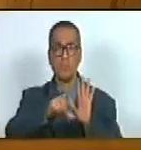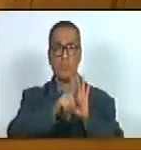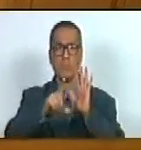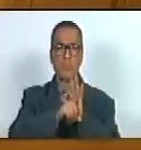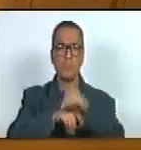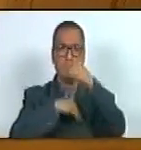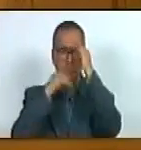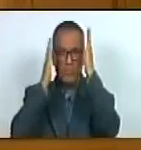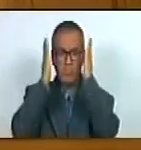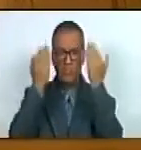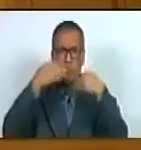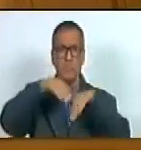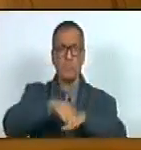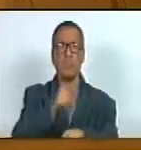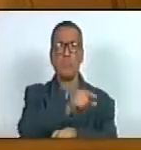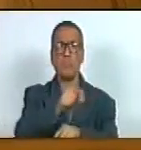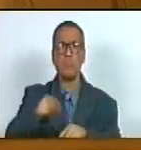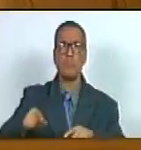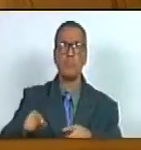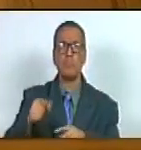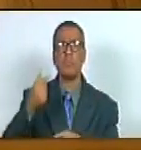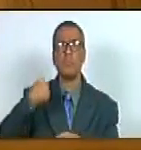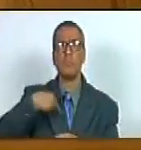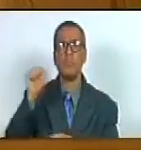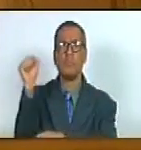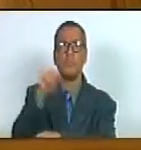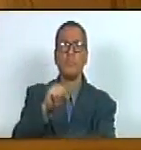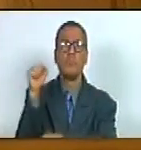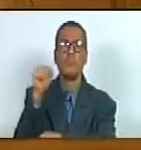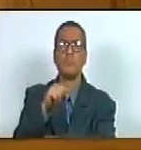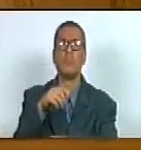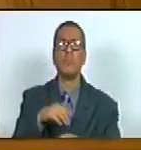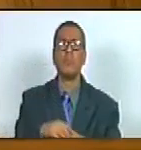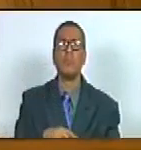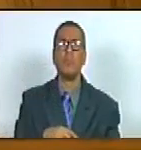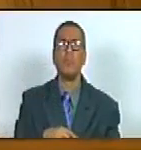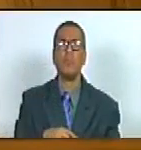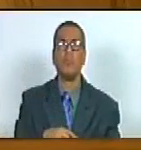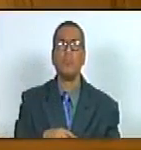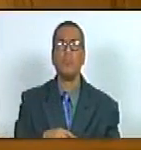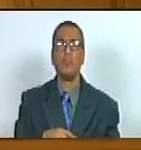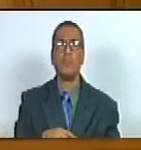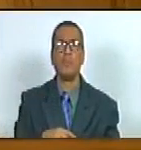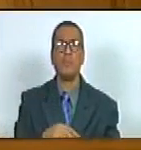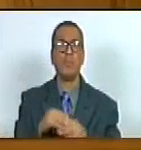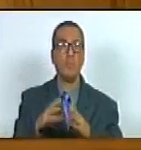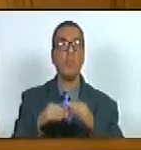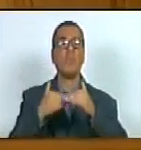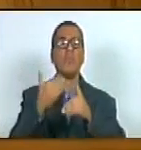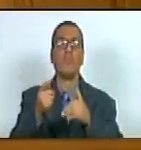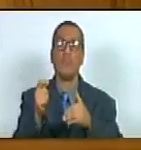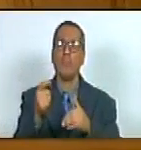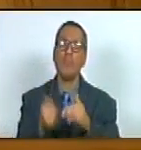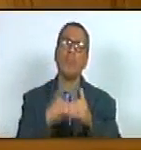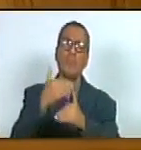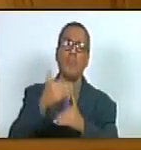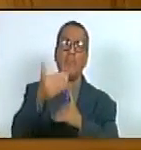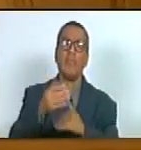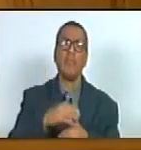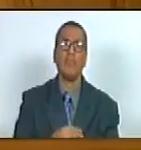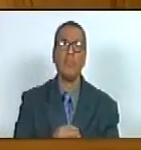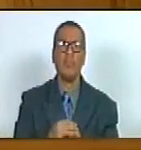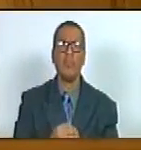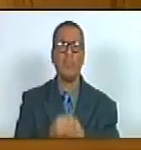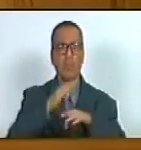la atención integral a las personas con trastorno del espectro autista va todavía más allá y agrega